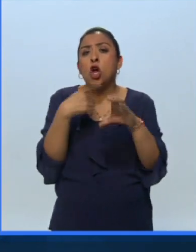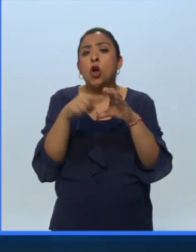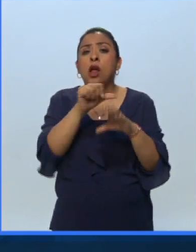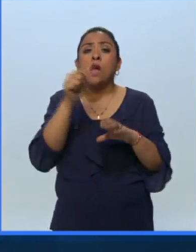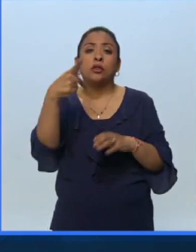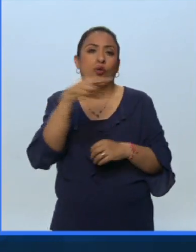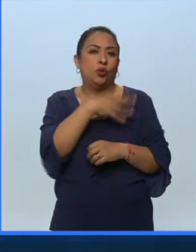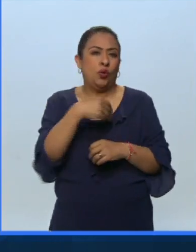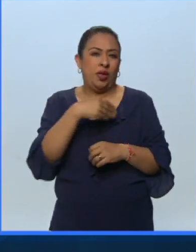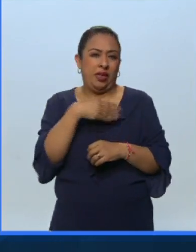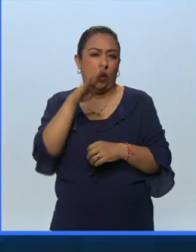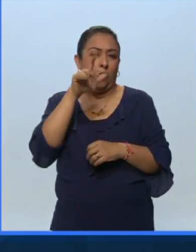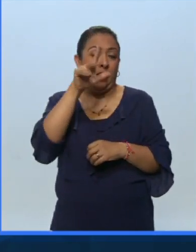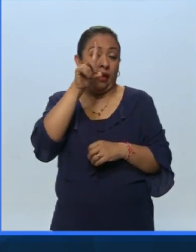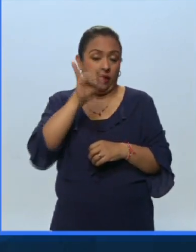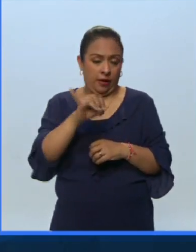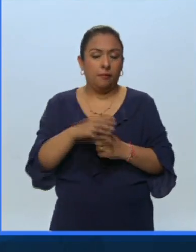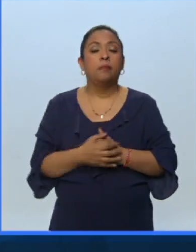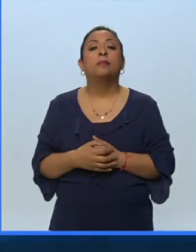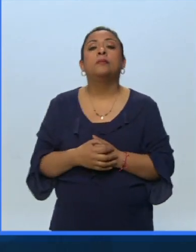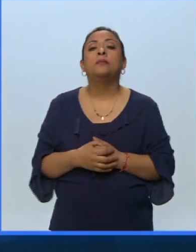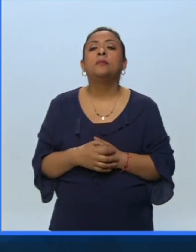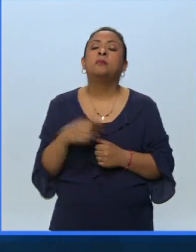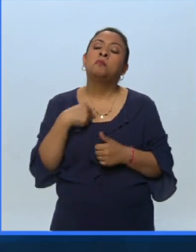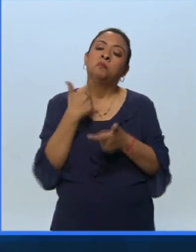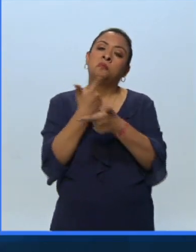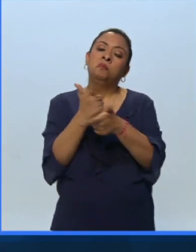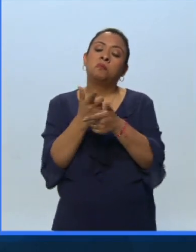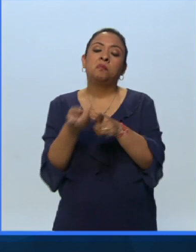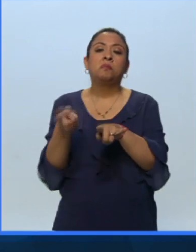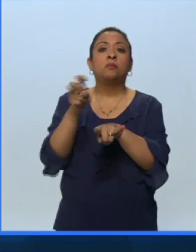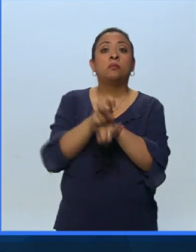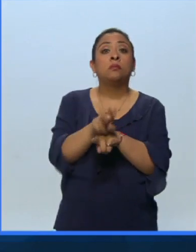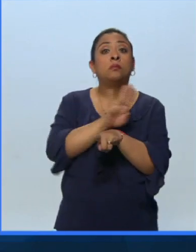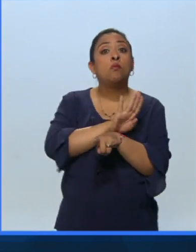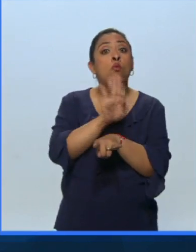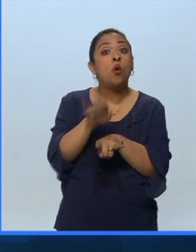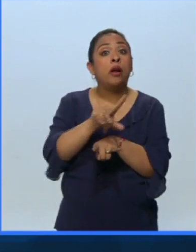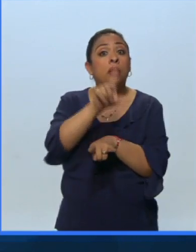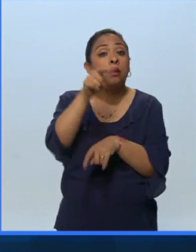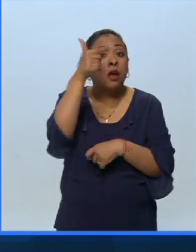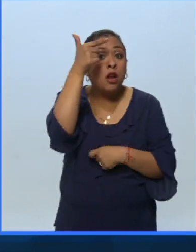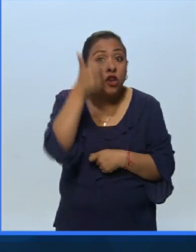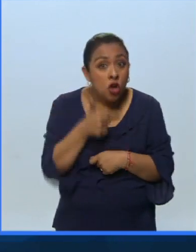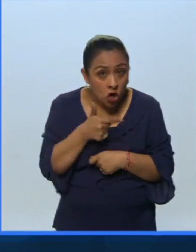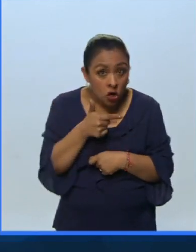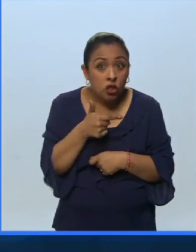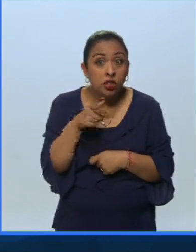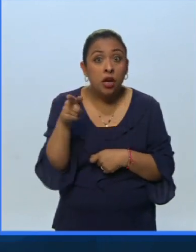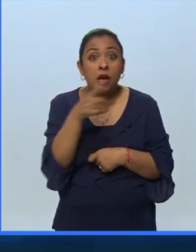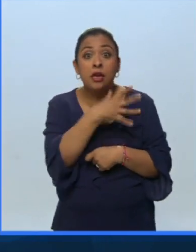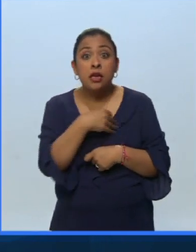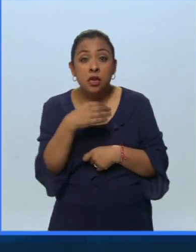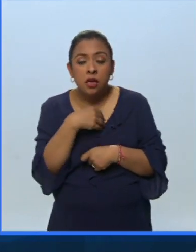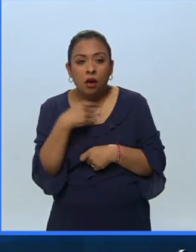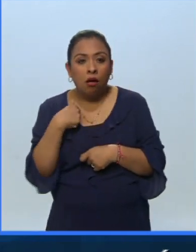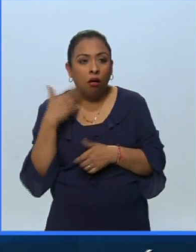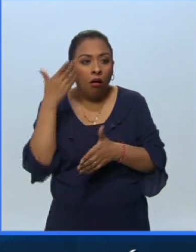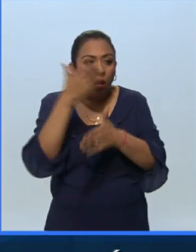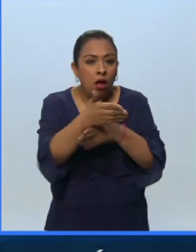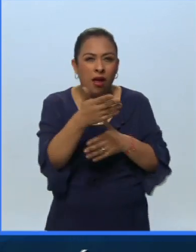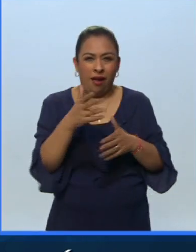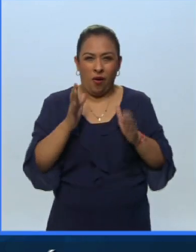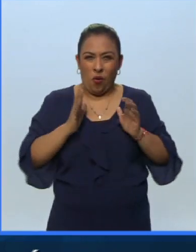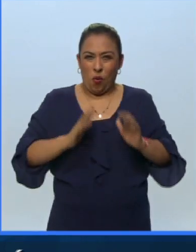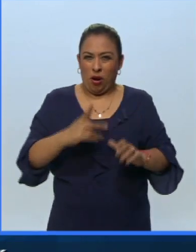hijo Vladi va a tomar su taxi se muere y en la noche Vladi va a ver el cuerpo de